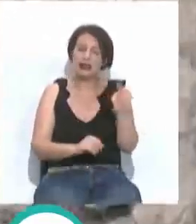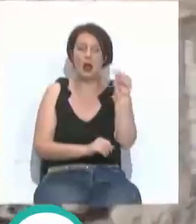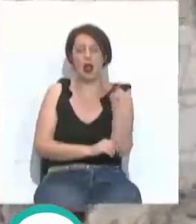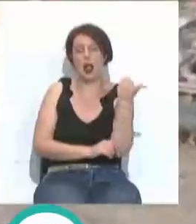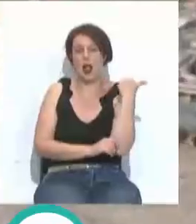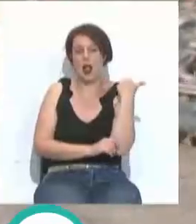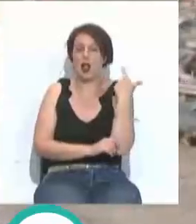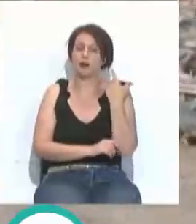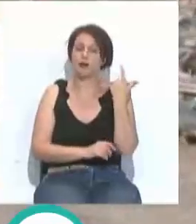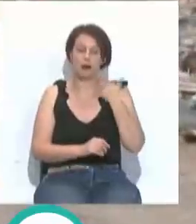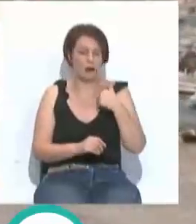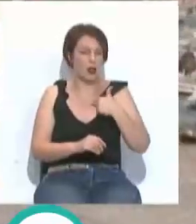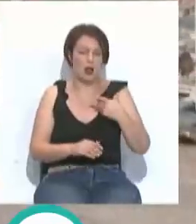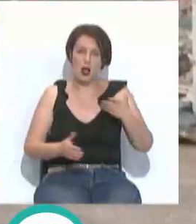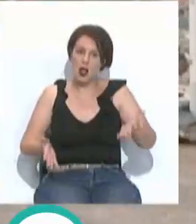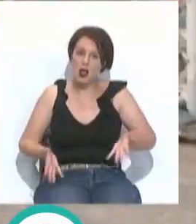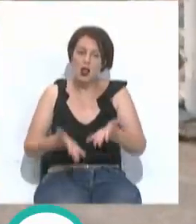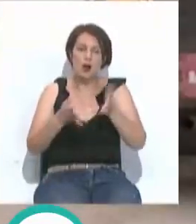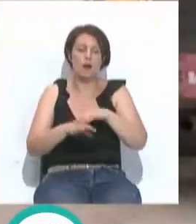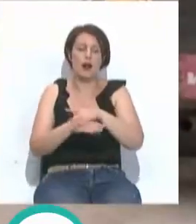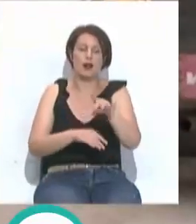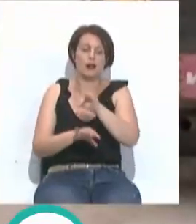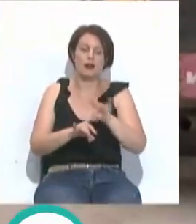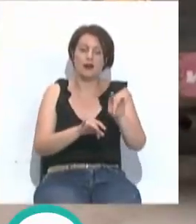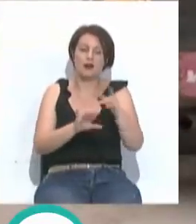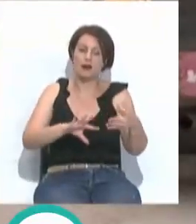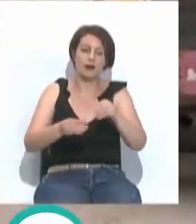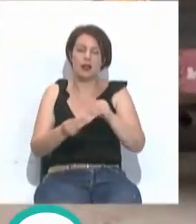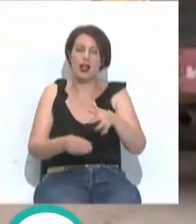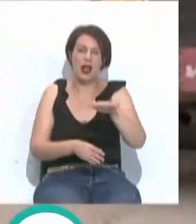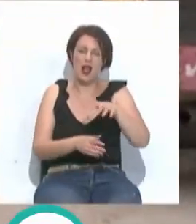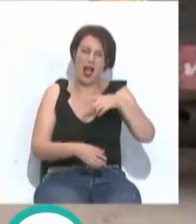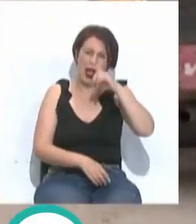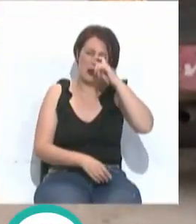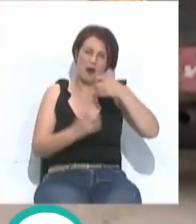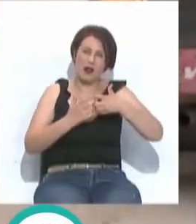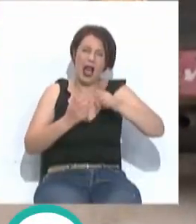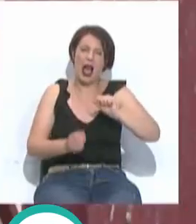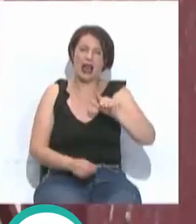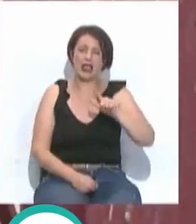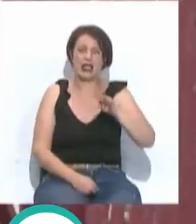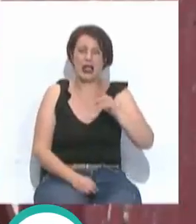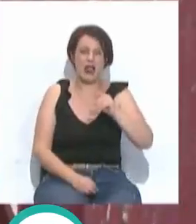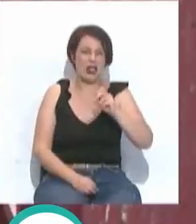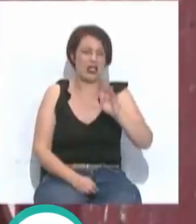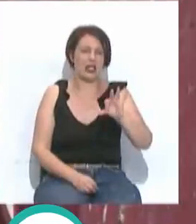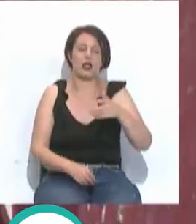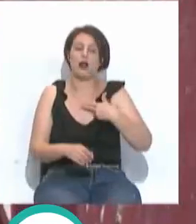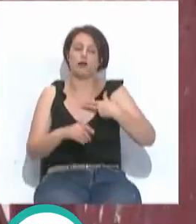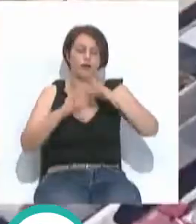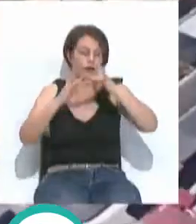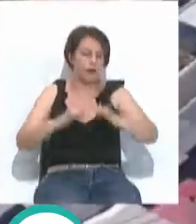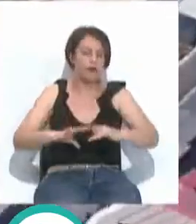semanas se ha dado un considerable impulso en la reconversión de los terrenos de la antigua fábrica de Altadis, unas obras de demolición y